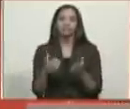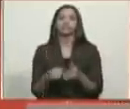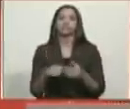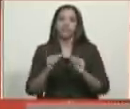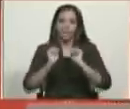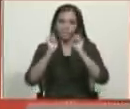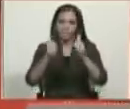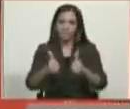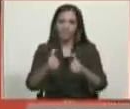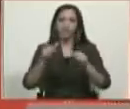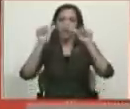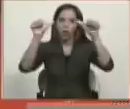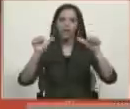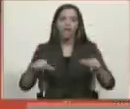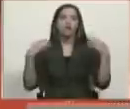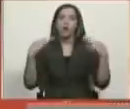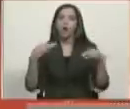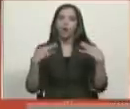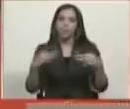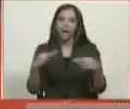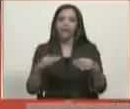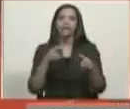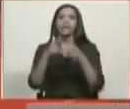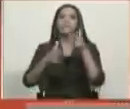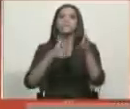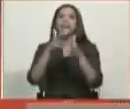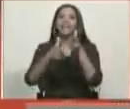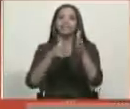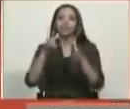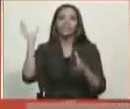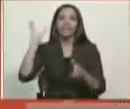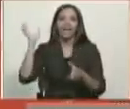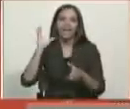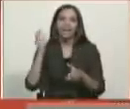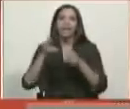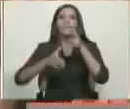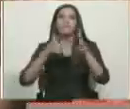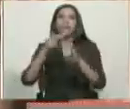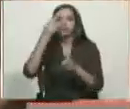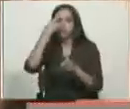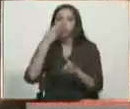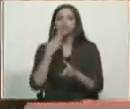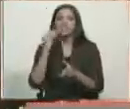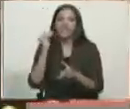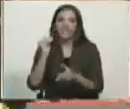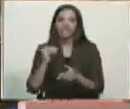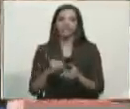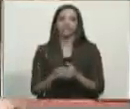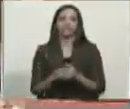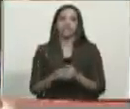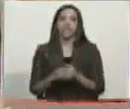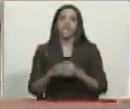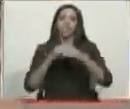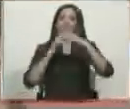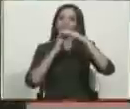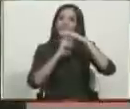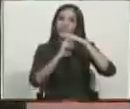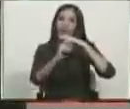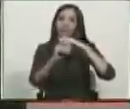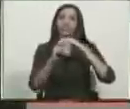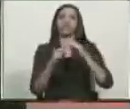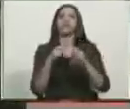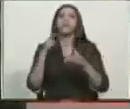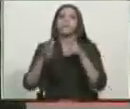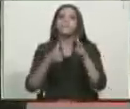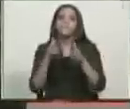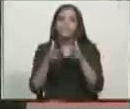en el horario normalmente establecido en el metro de Caracas, el metro de Los Teques, el ferrocarril, metro